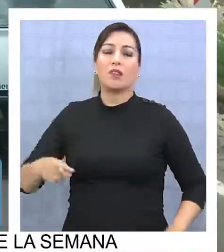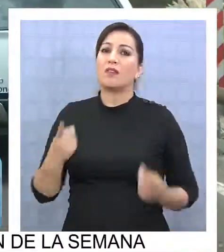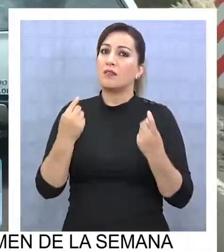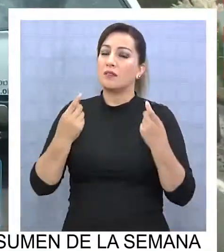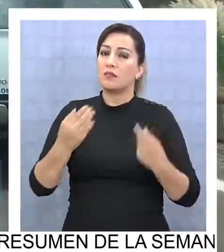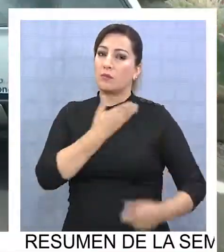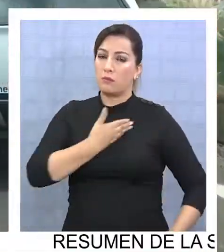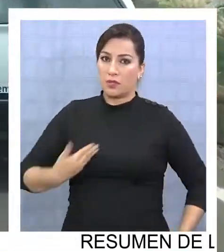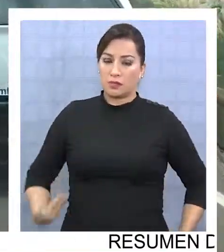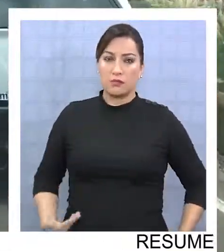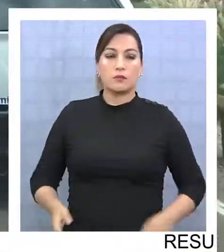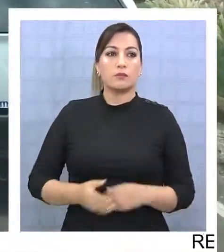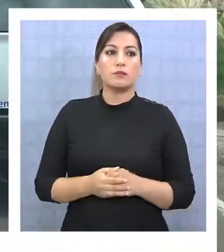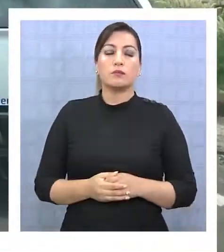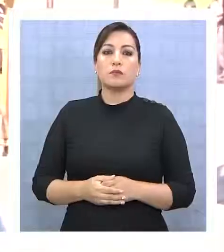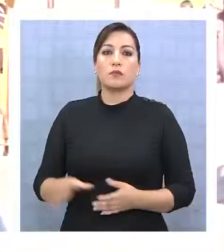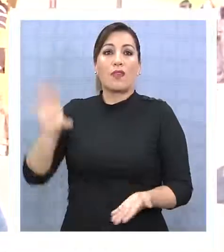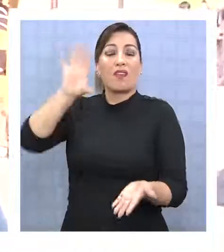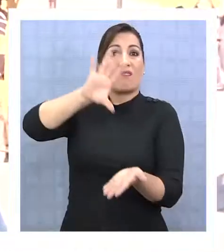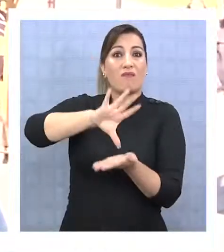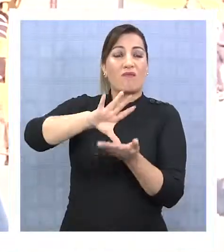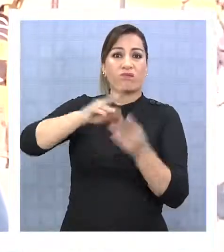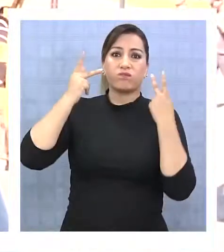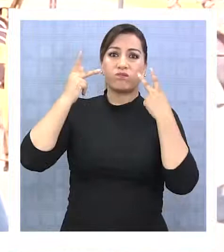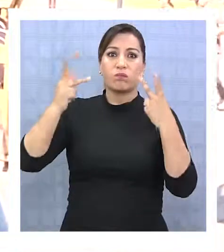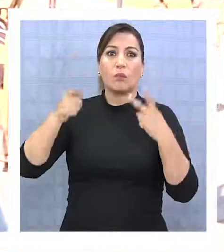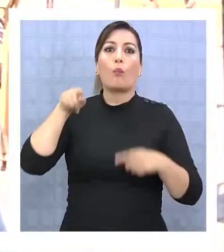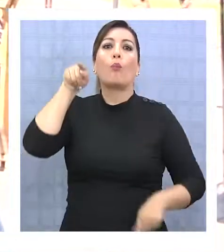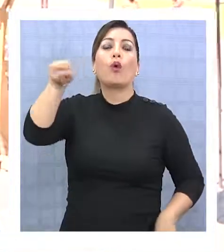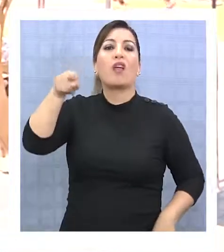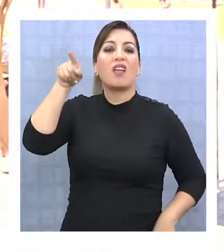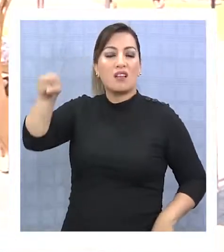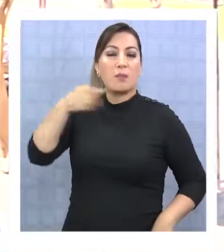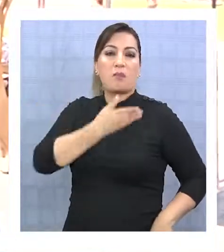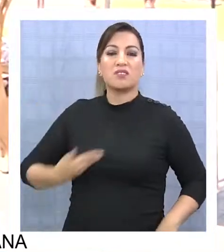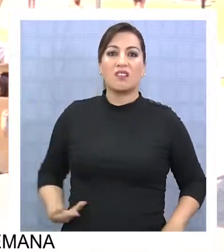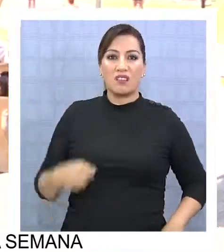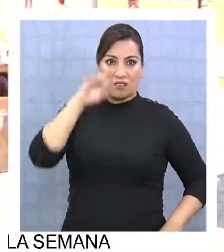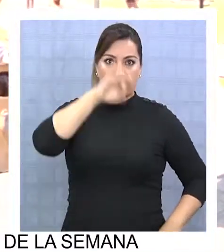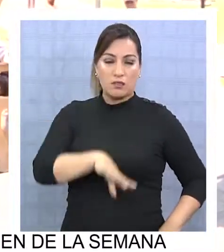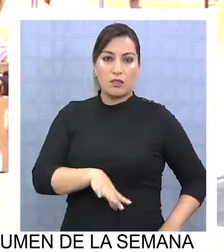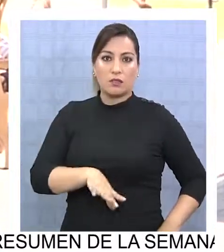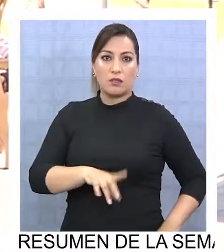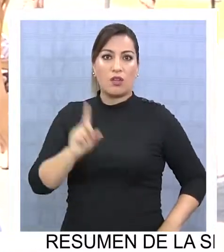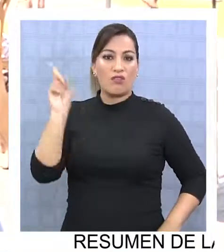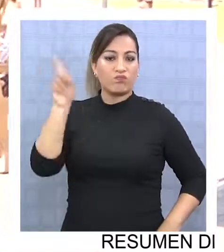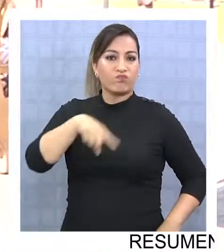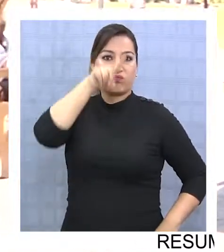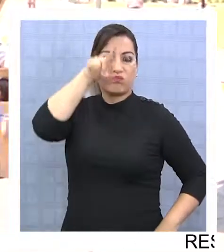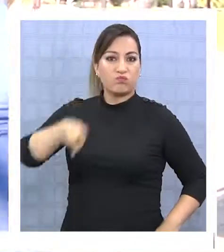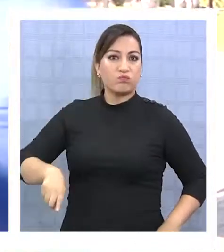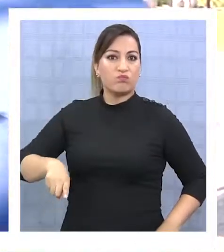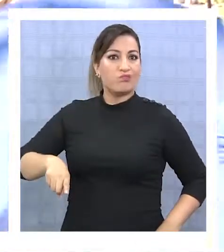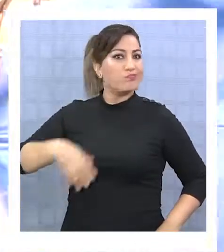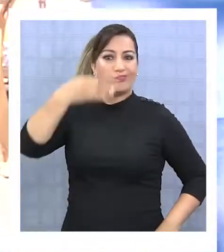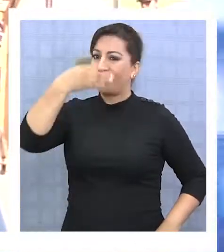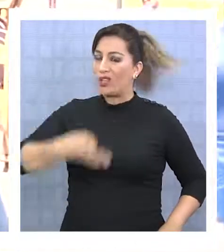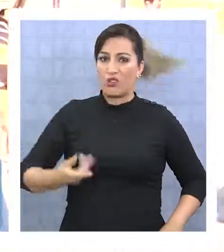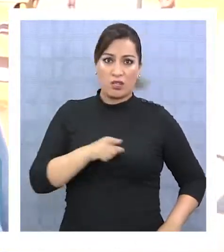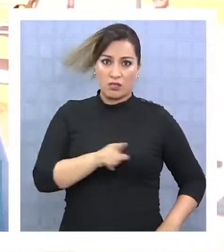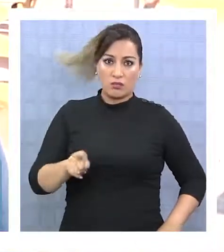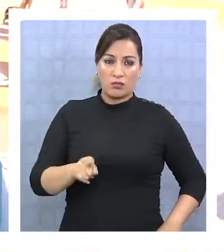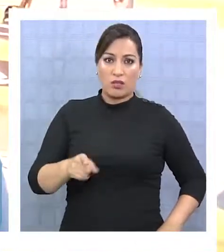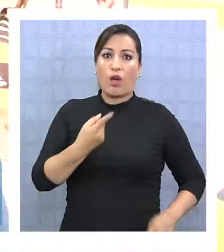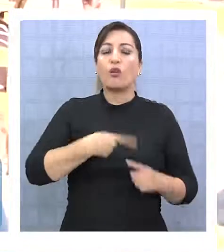acción presidencial. La visita que hace al país me parece incorrecto porque él es el presidente de Chile. Lo que me parece incorrecto es que vaya a